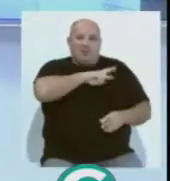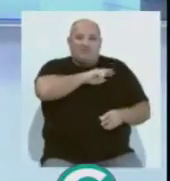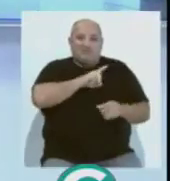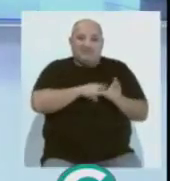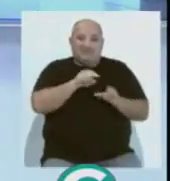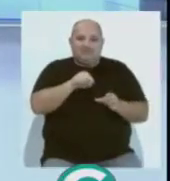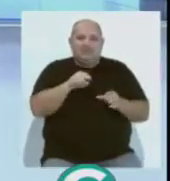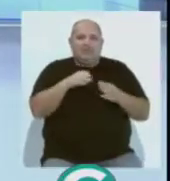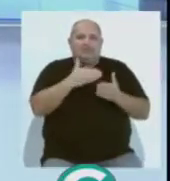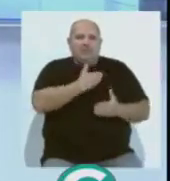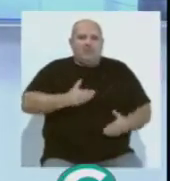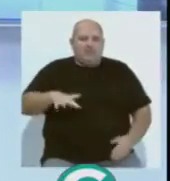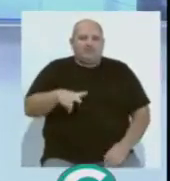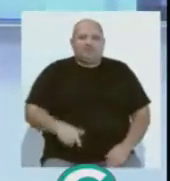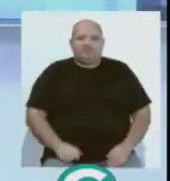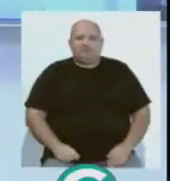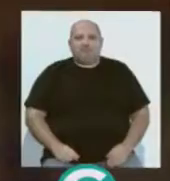en la Plaza de San Juan de Dios.